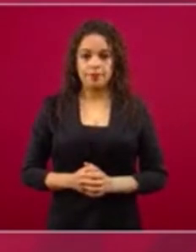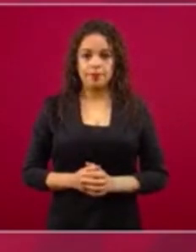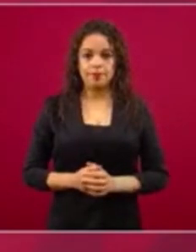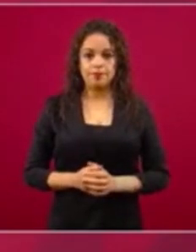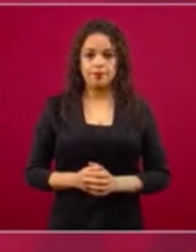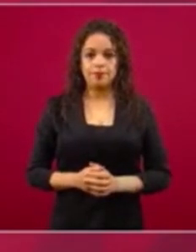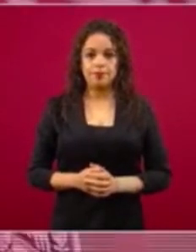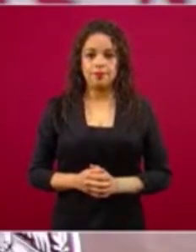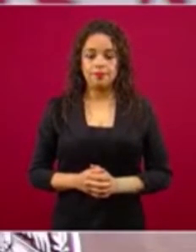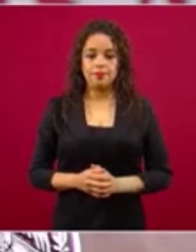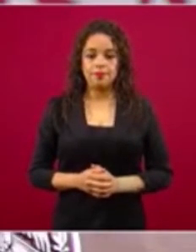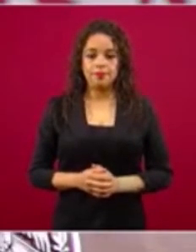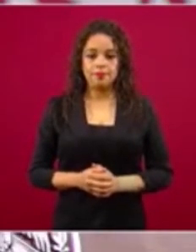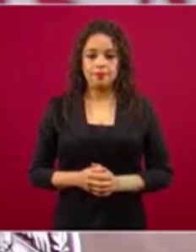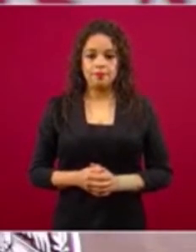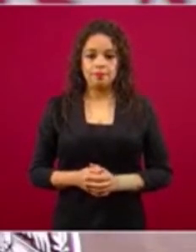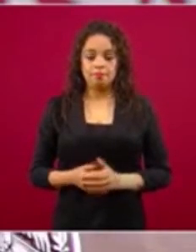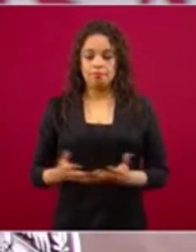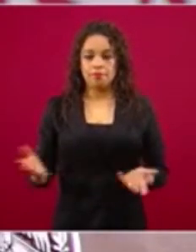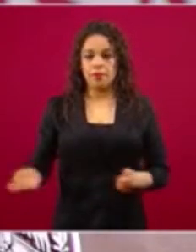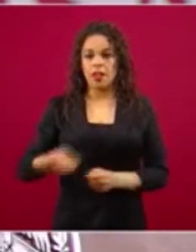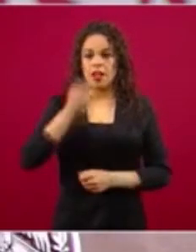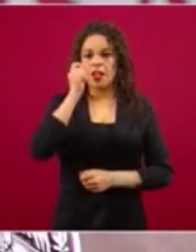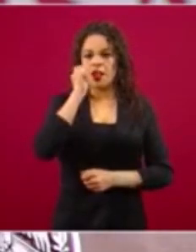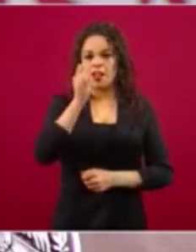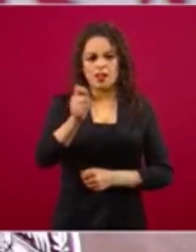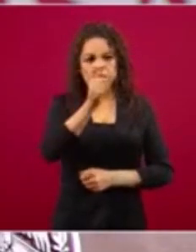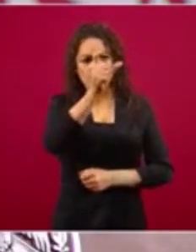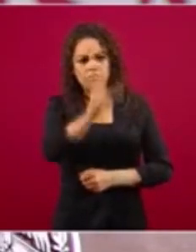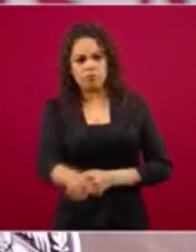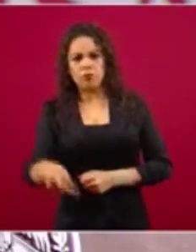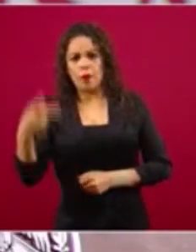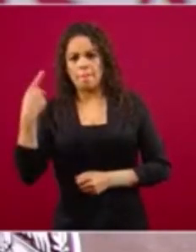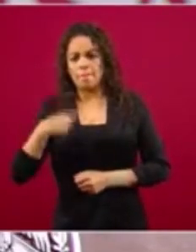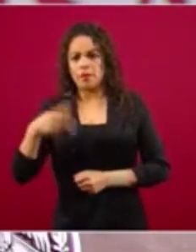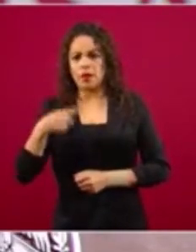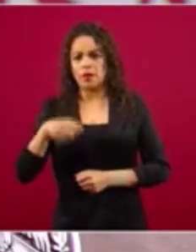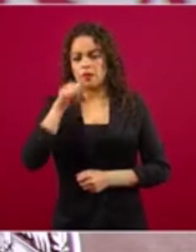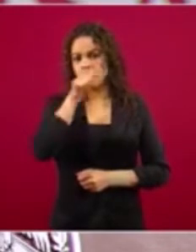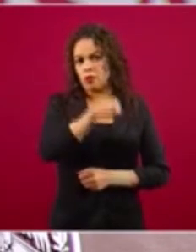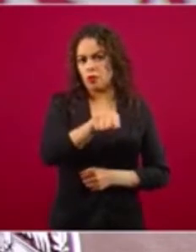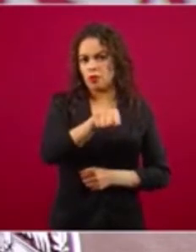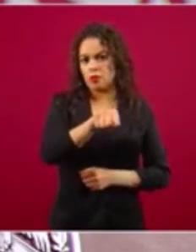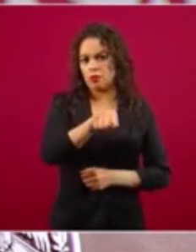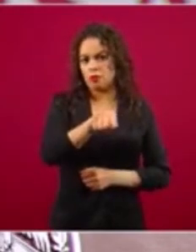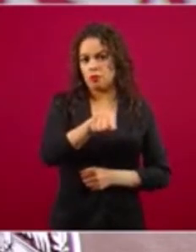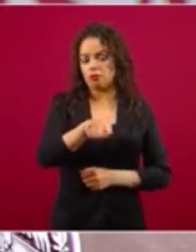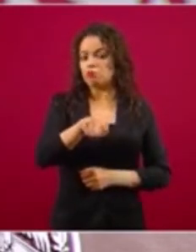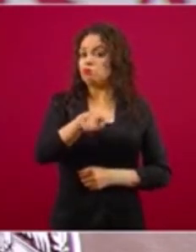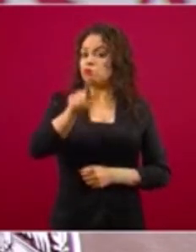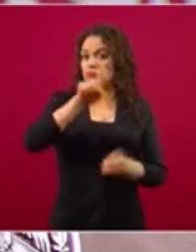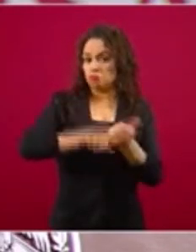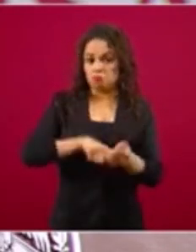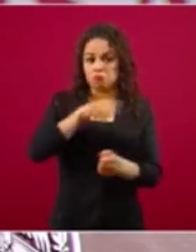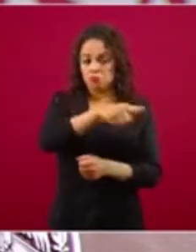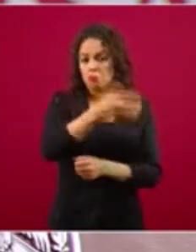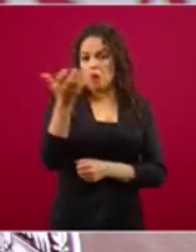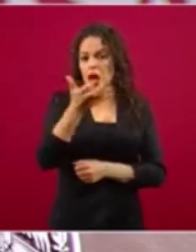acusado de actos de corrupción,